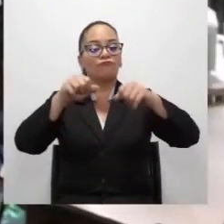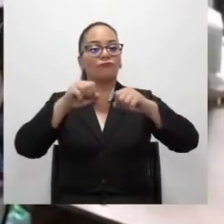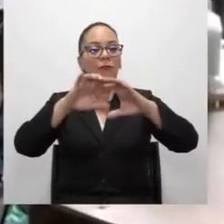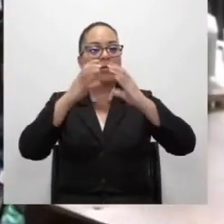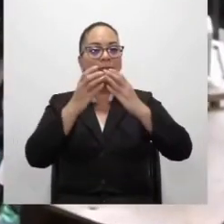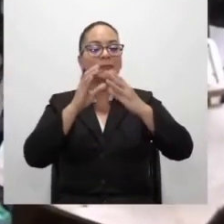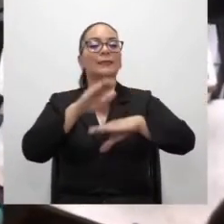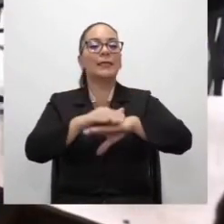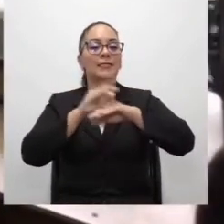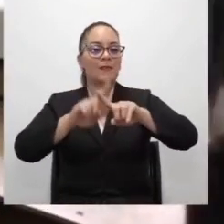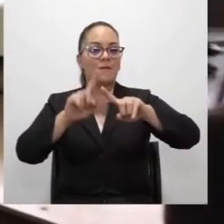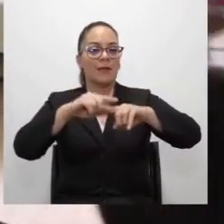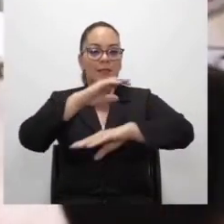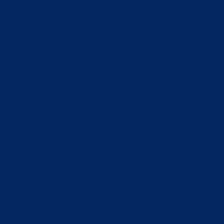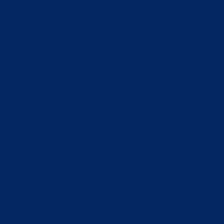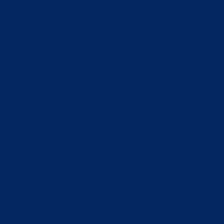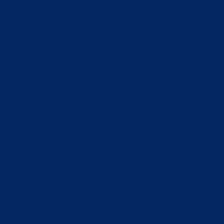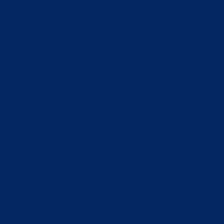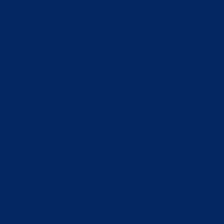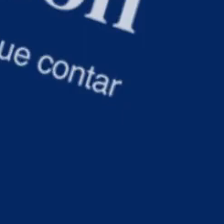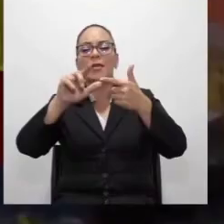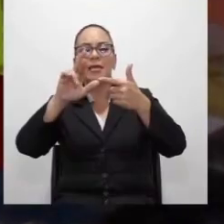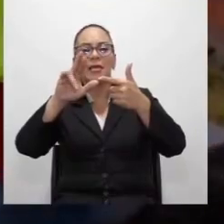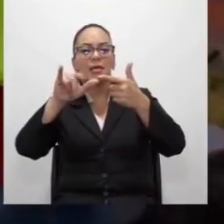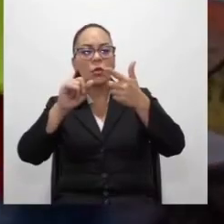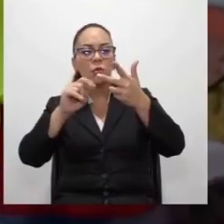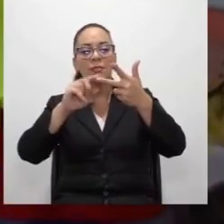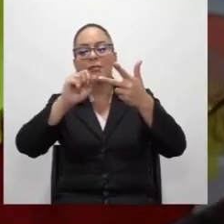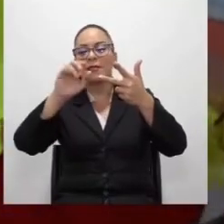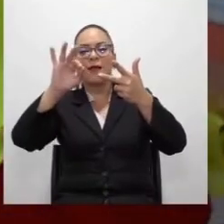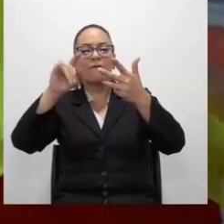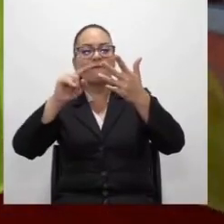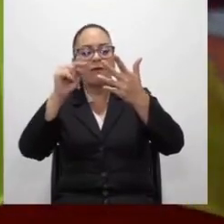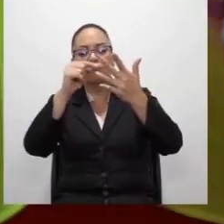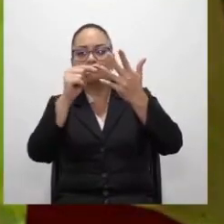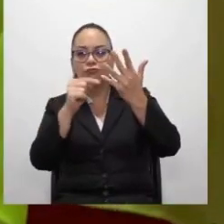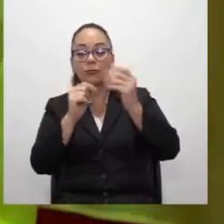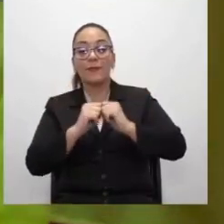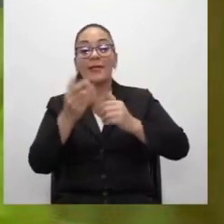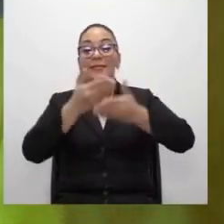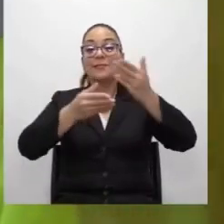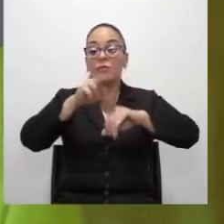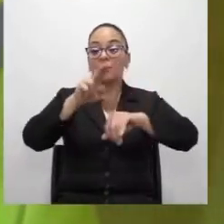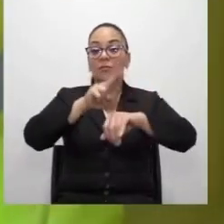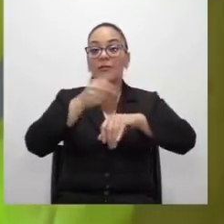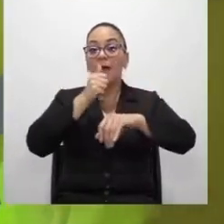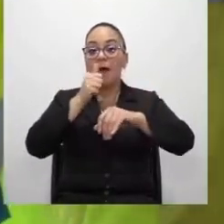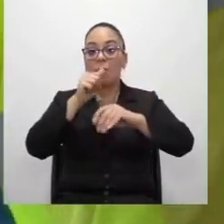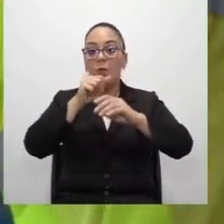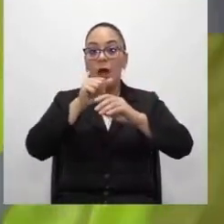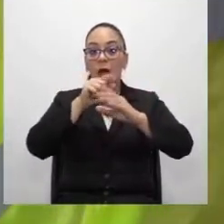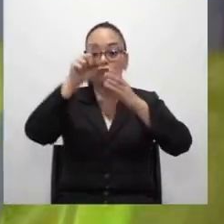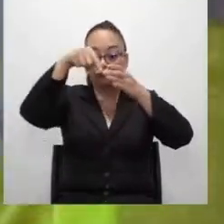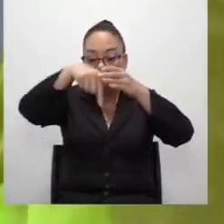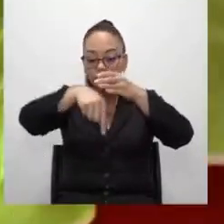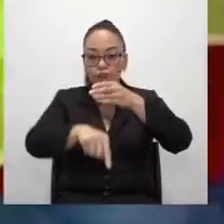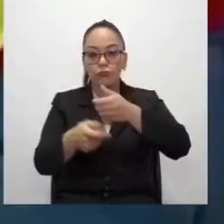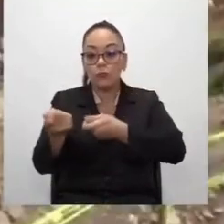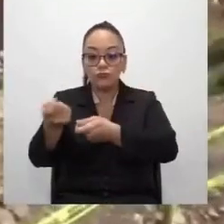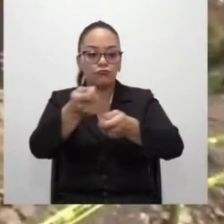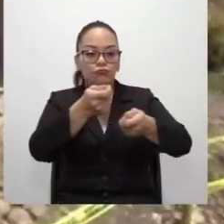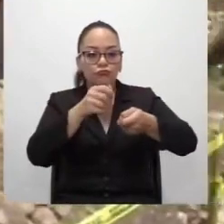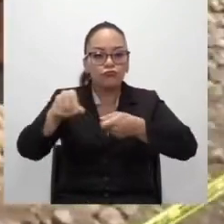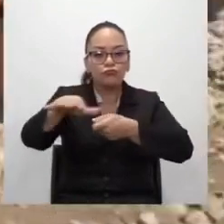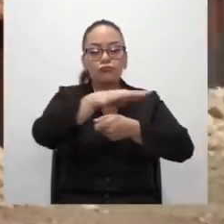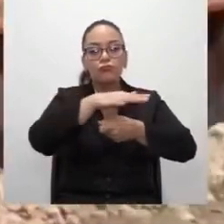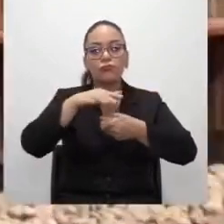través de herramientas tecnológicas. El Servicio Nacional de Aguas Subterráneas, Riego y Avenamiento, SENARA,